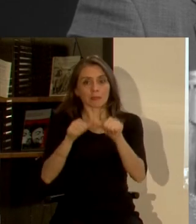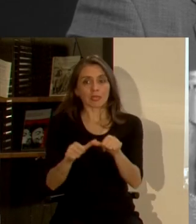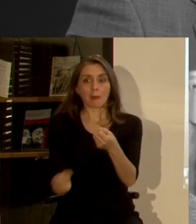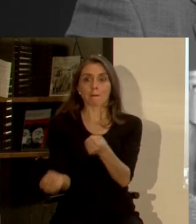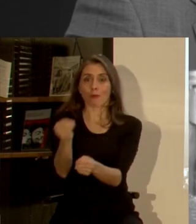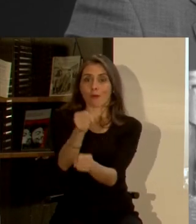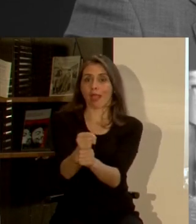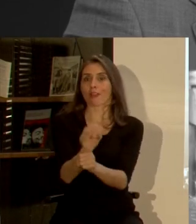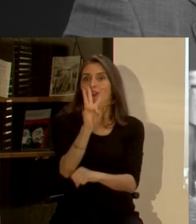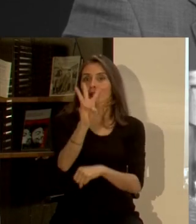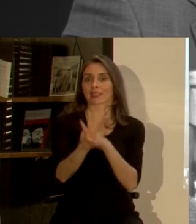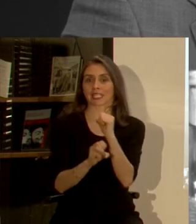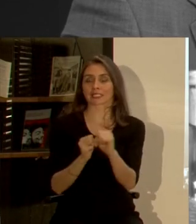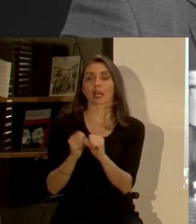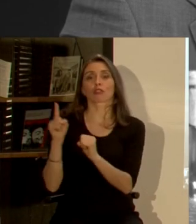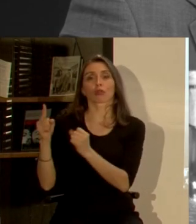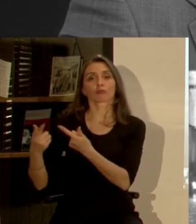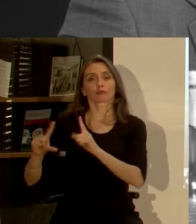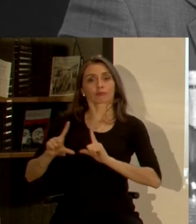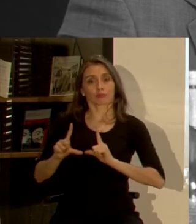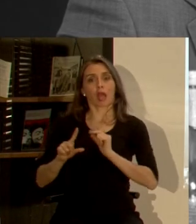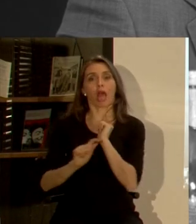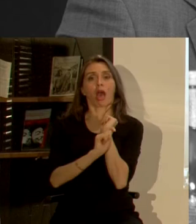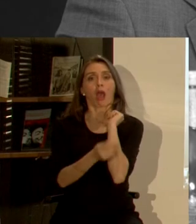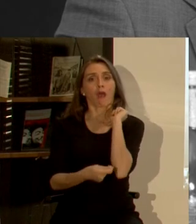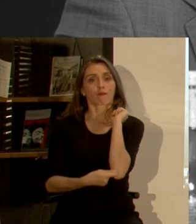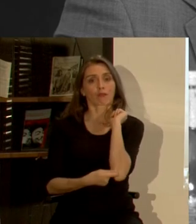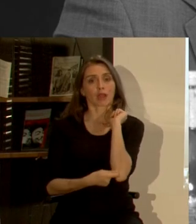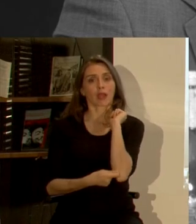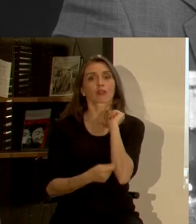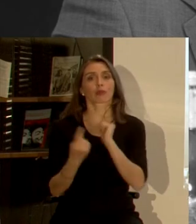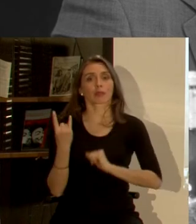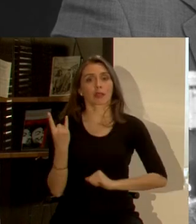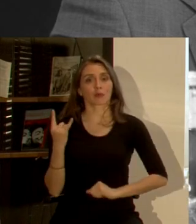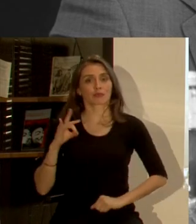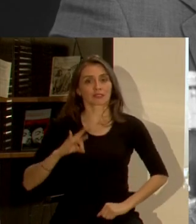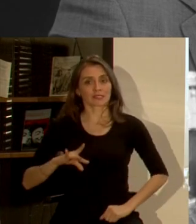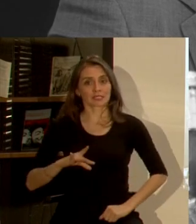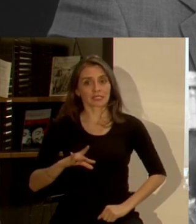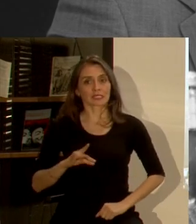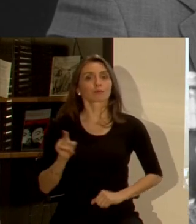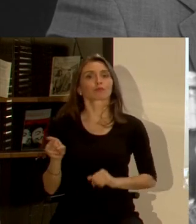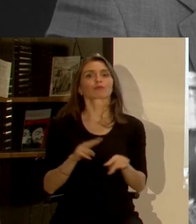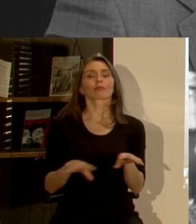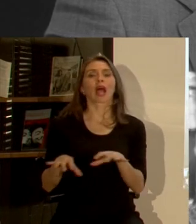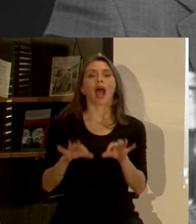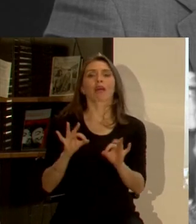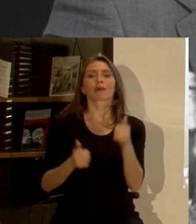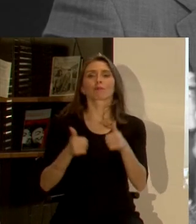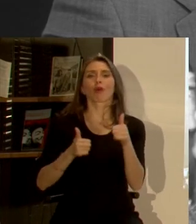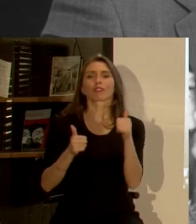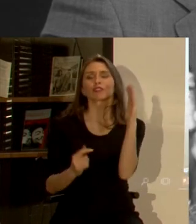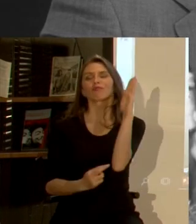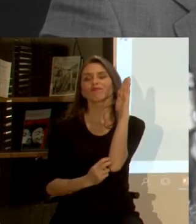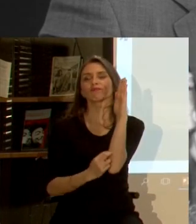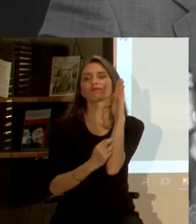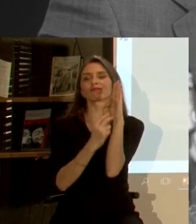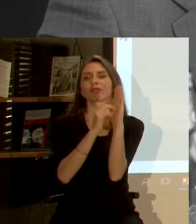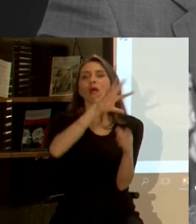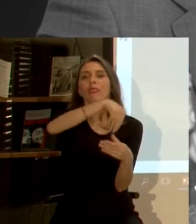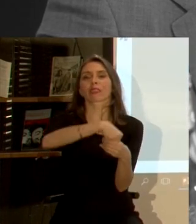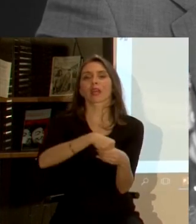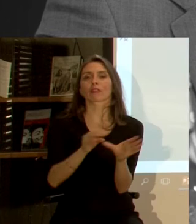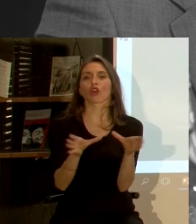tres años de formación Branislav es abogado de la Universidad de Chile y parte de su actividad profesional la ha desempeñado en la